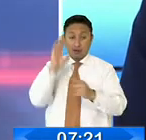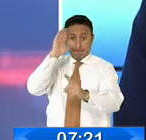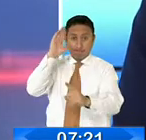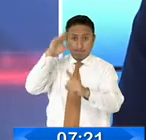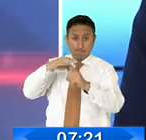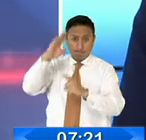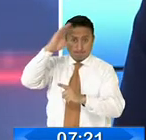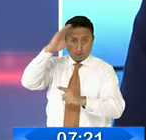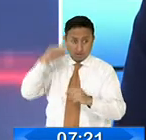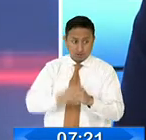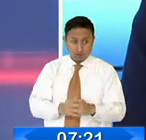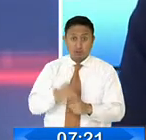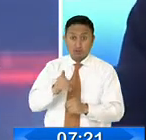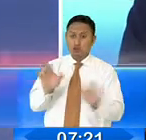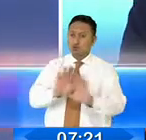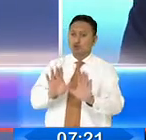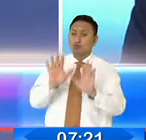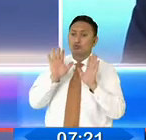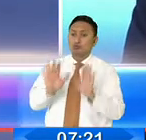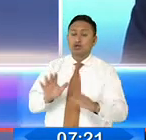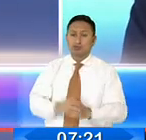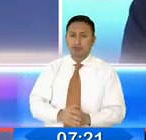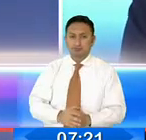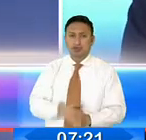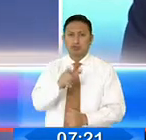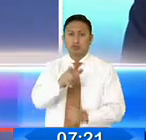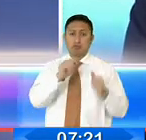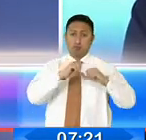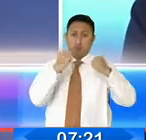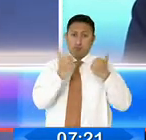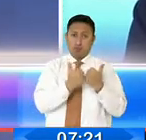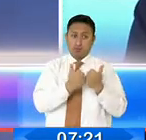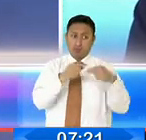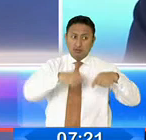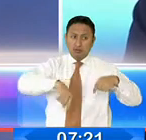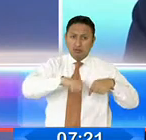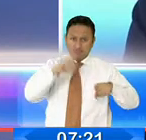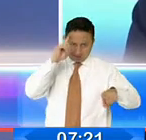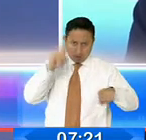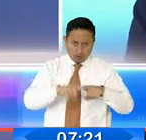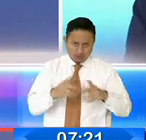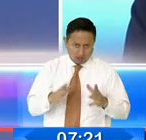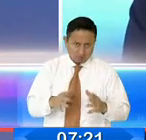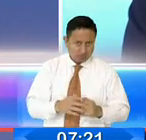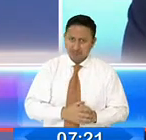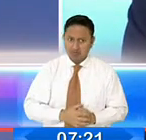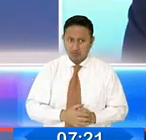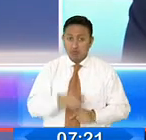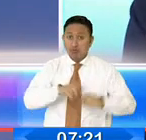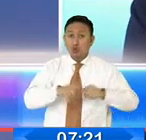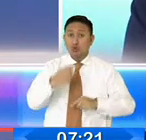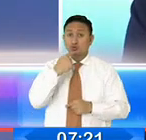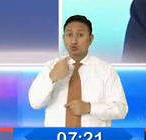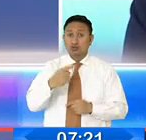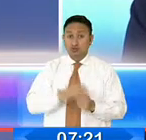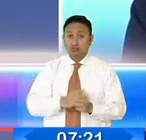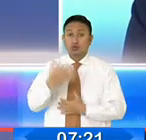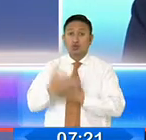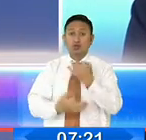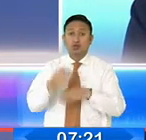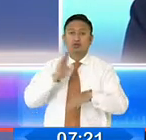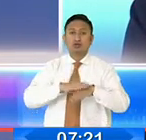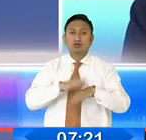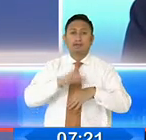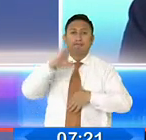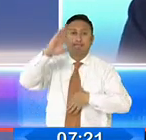policía de que no actúe. Los interpelantes, los asambleístas aún no se ponen de acuerdo. Algunos dicen que el juicio es porque